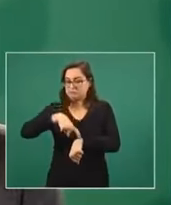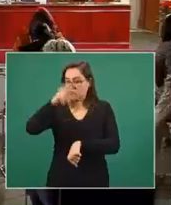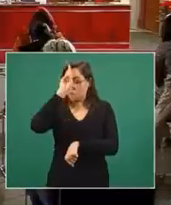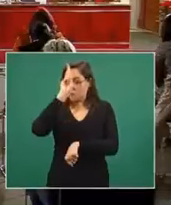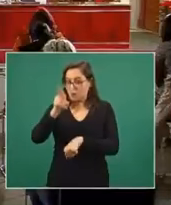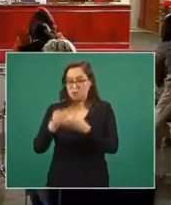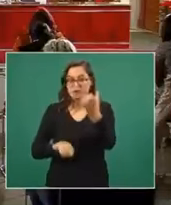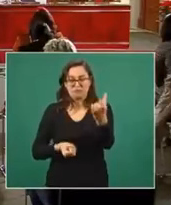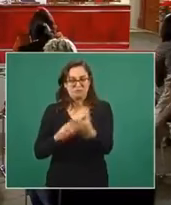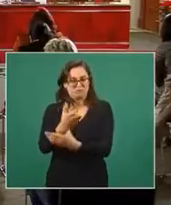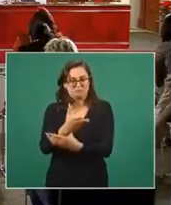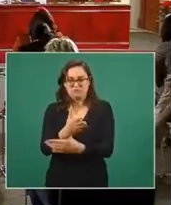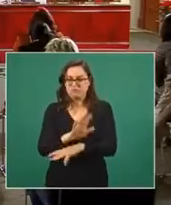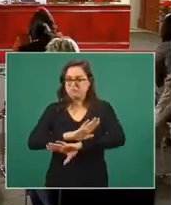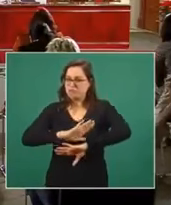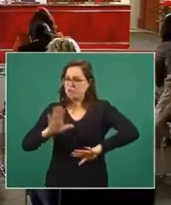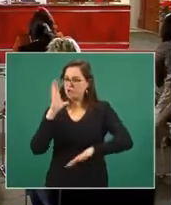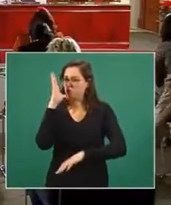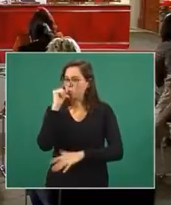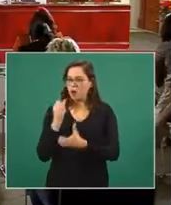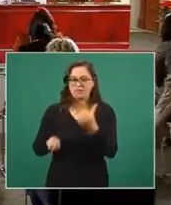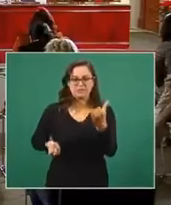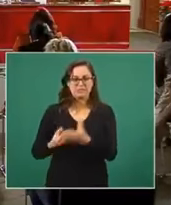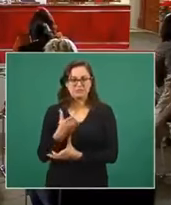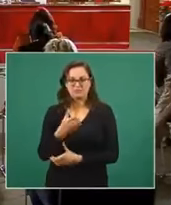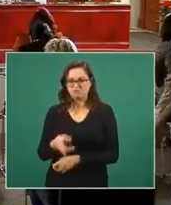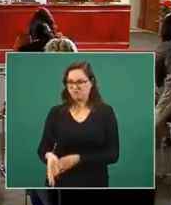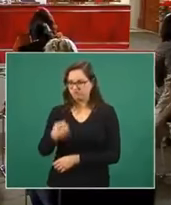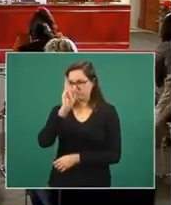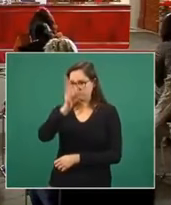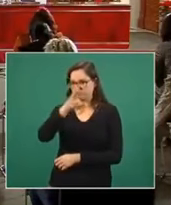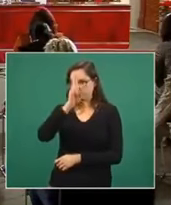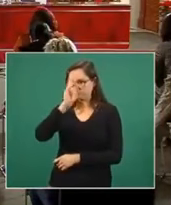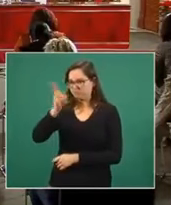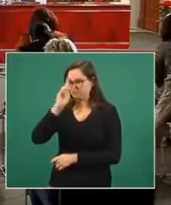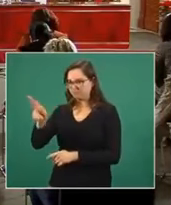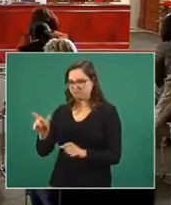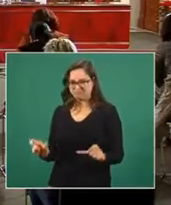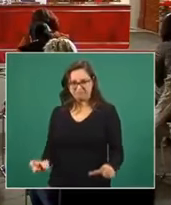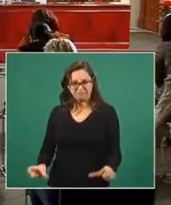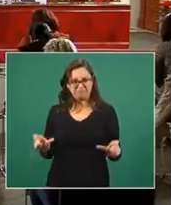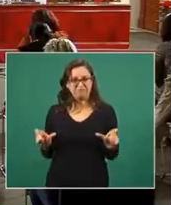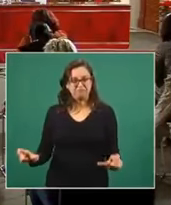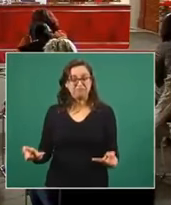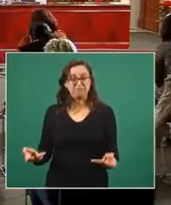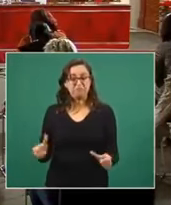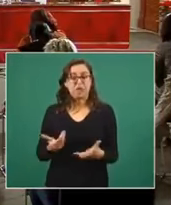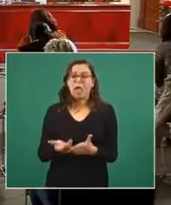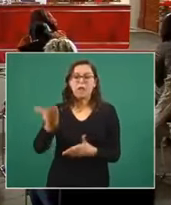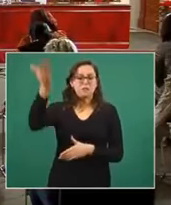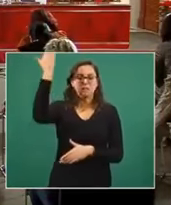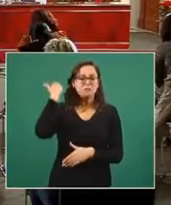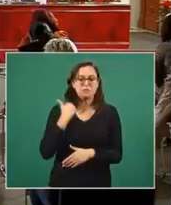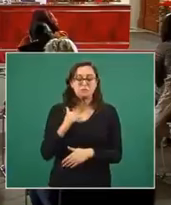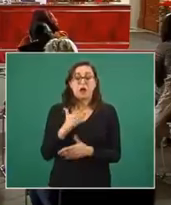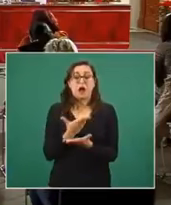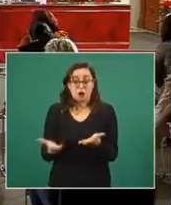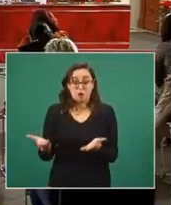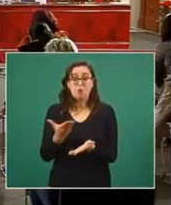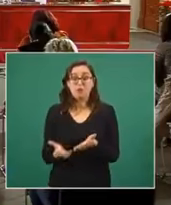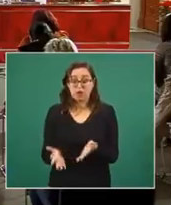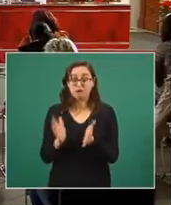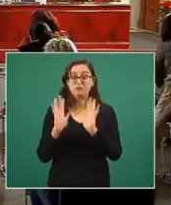cancelación absoluta de la movilidad. Algunas no lo habían tomado de inicio, pero en un momento dado lo han tomado